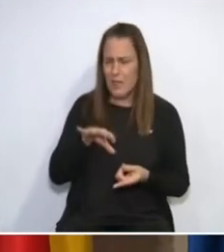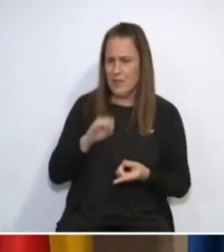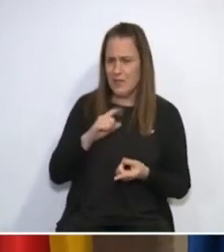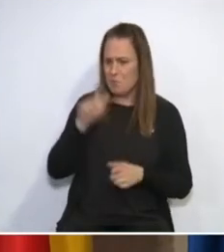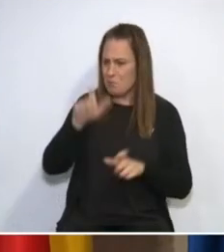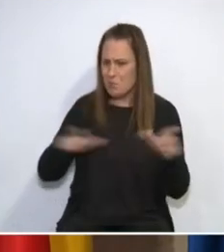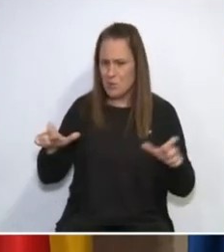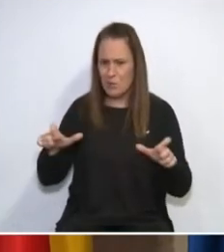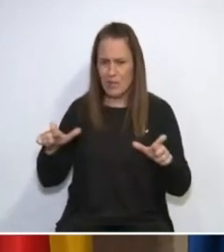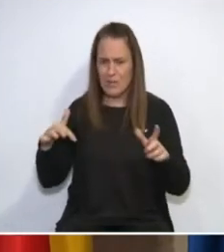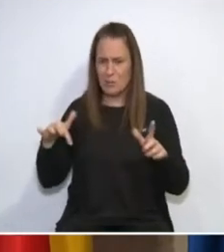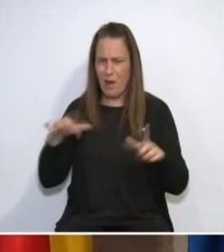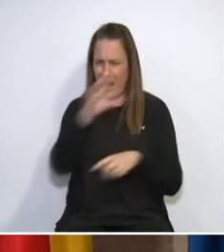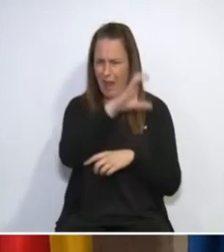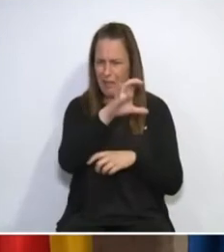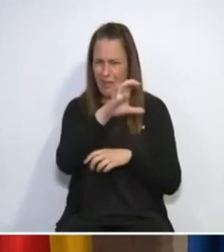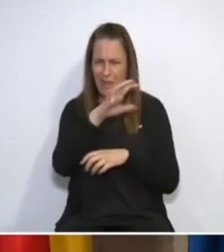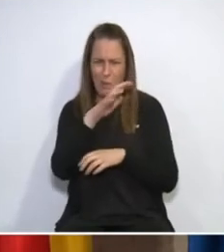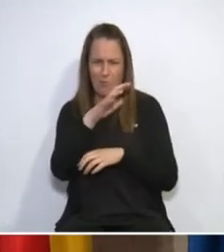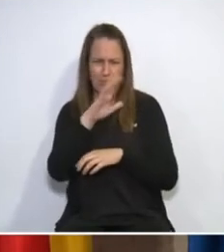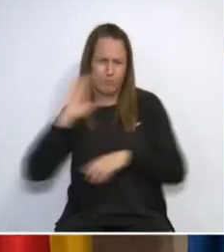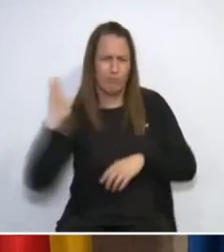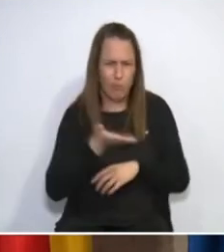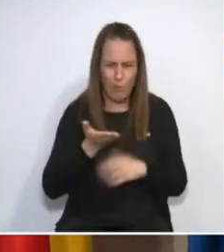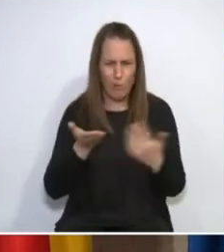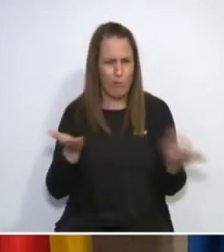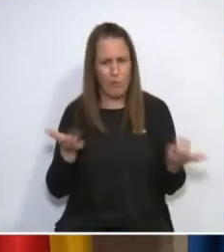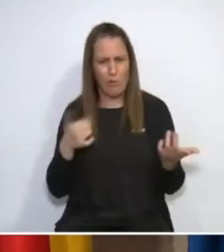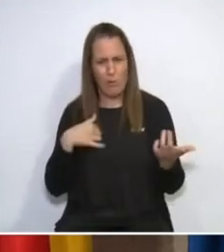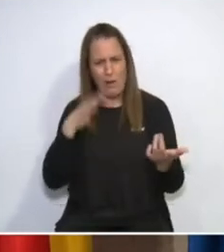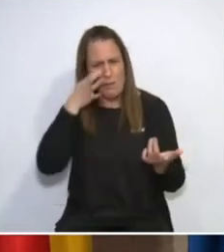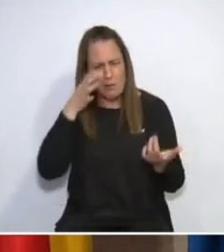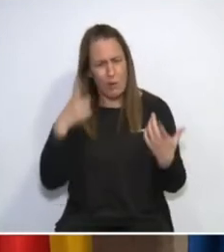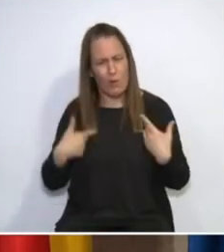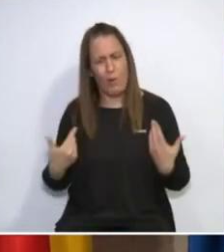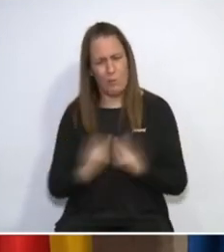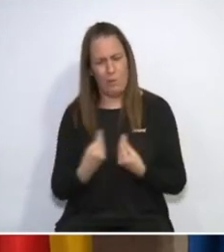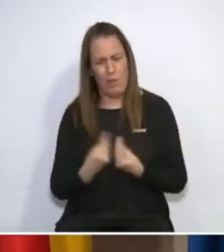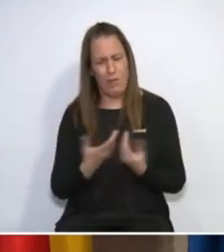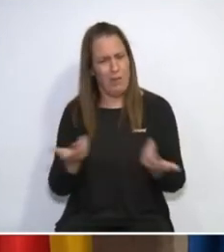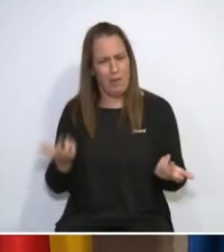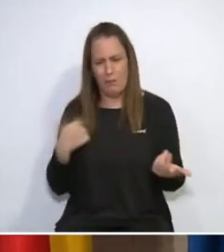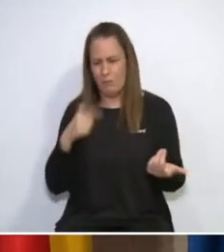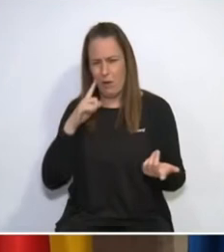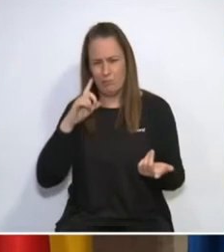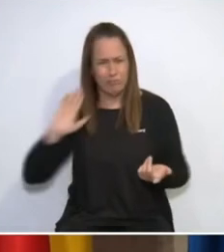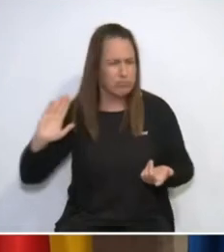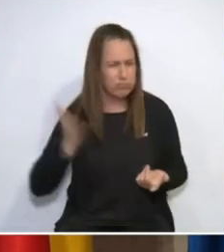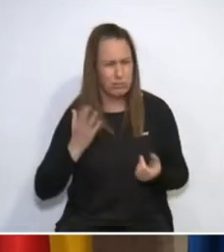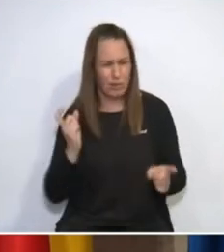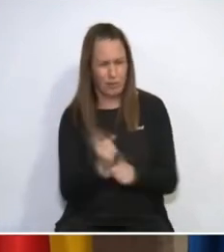virulencia contra la ciencia, con esa virulencia contra la convivencia, con esa virulencia